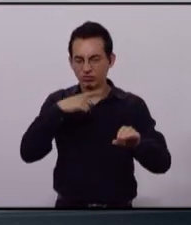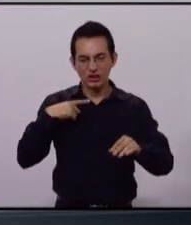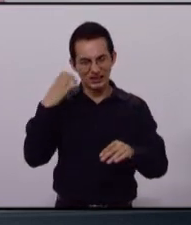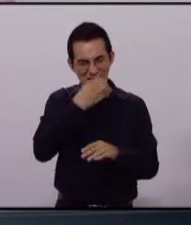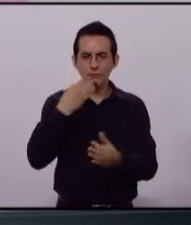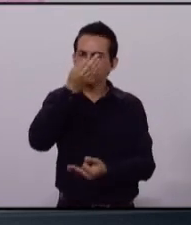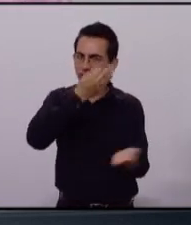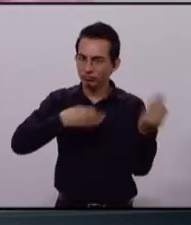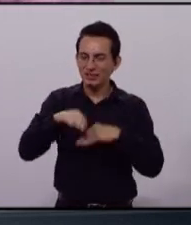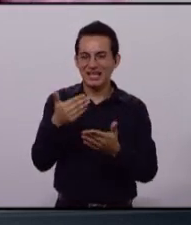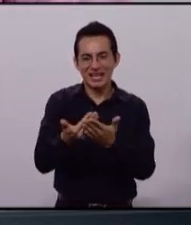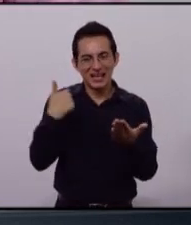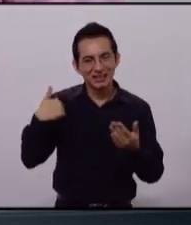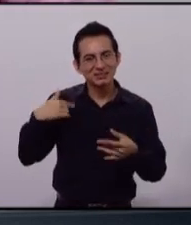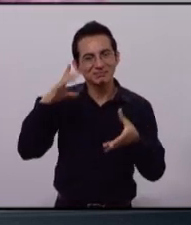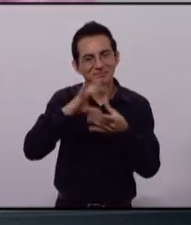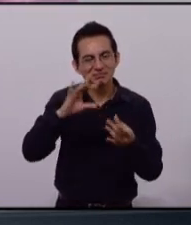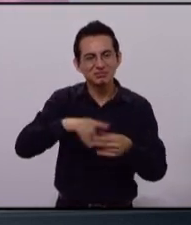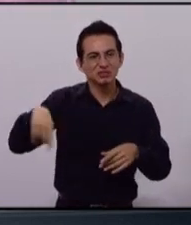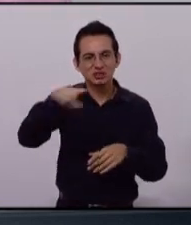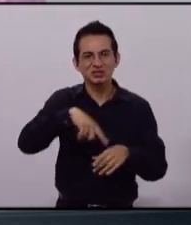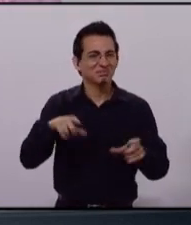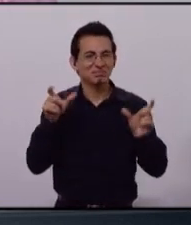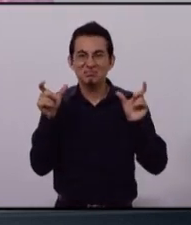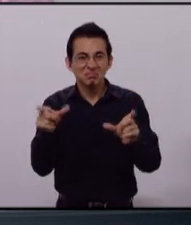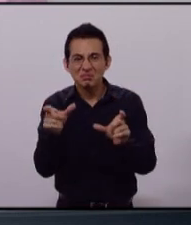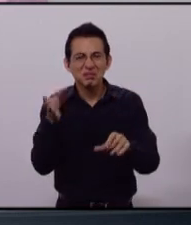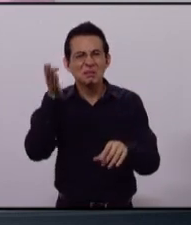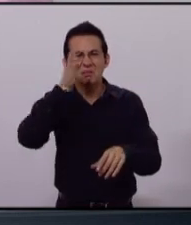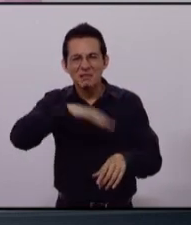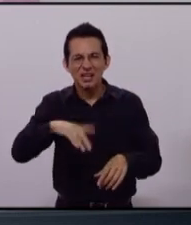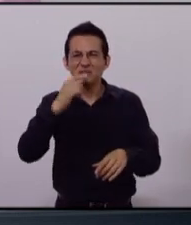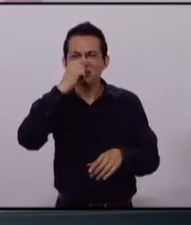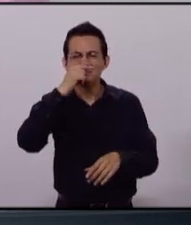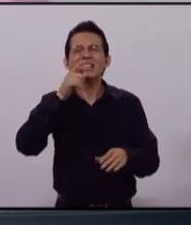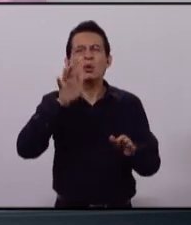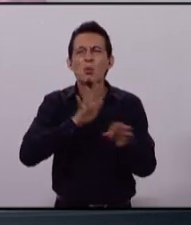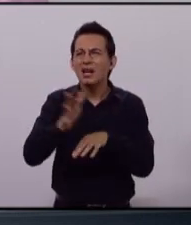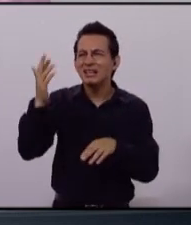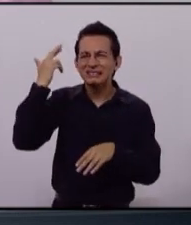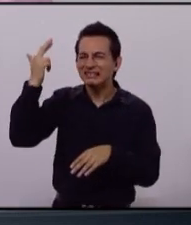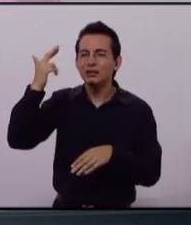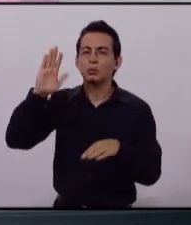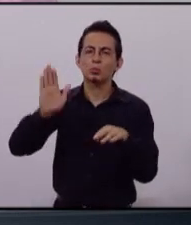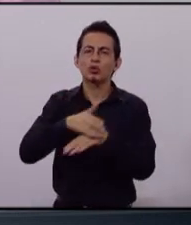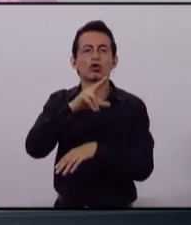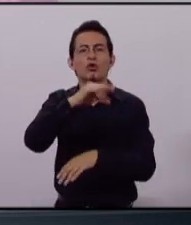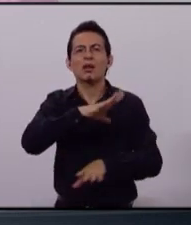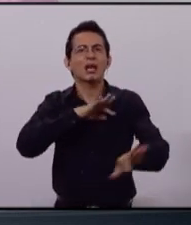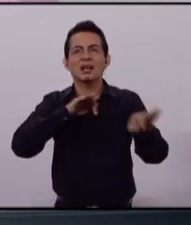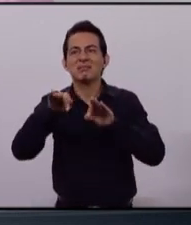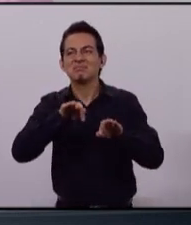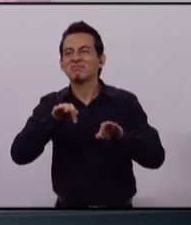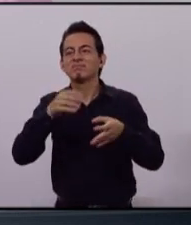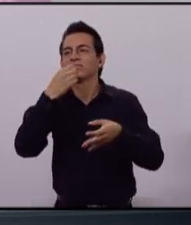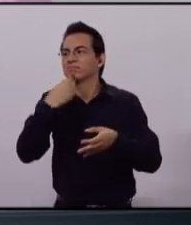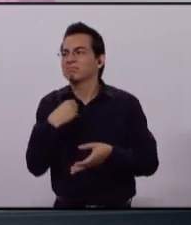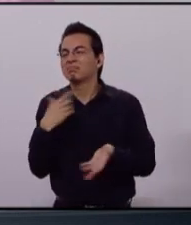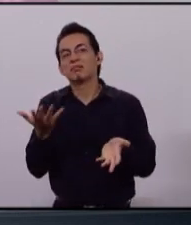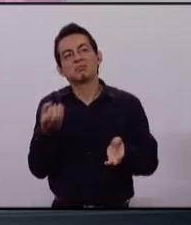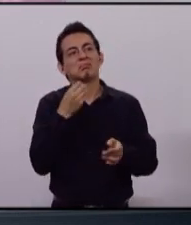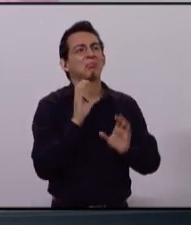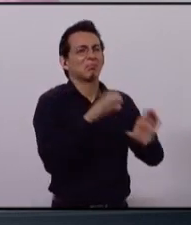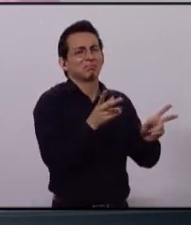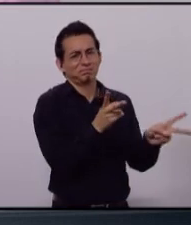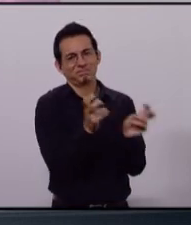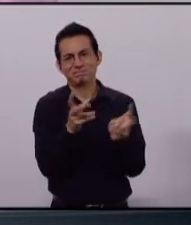lo dije hace unos momentos, la inseguridad está ocasionada, está ocasionada por el desempleo. La gente no delinque, la gente no roba por